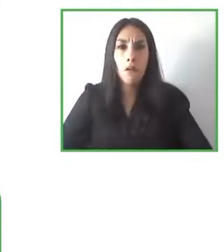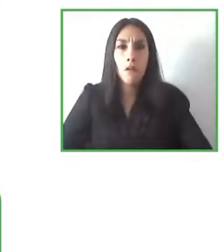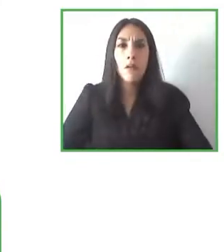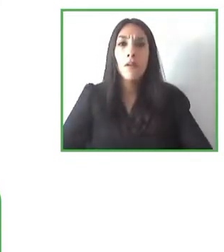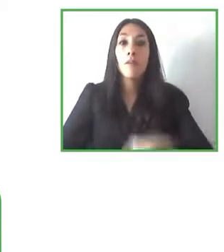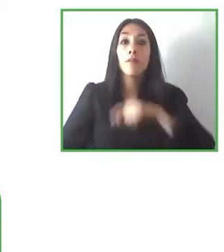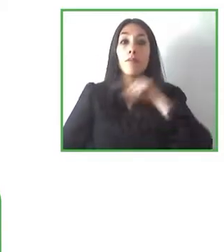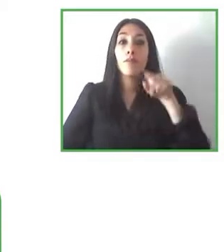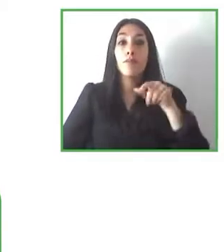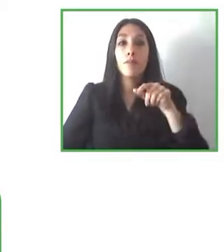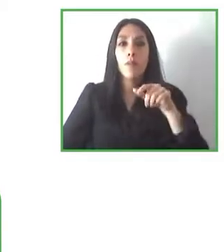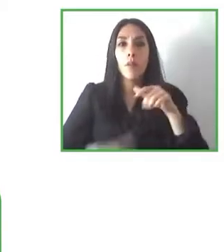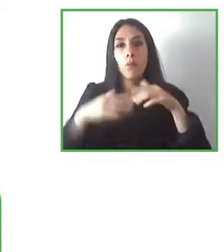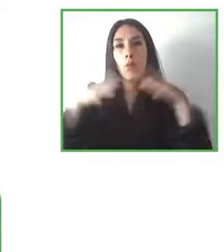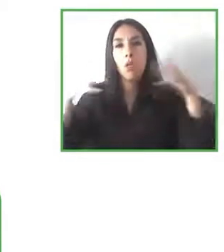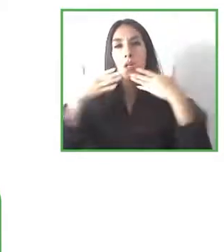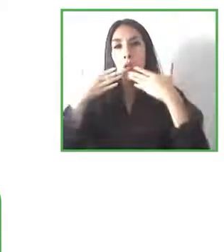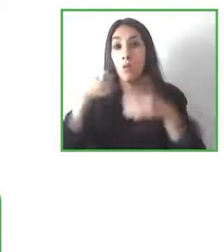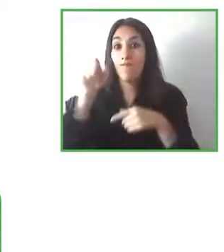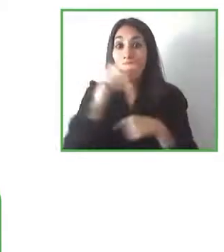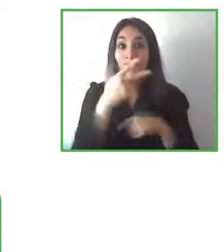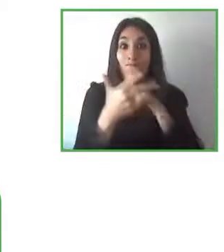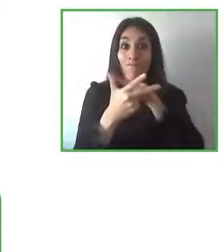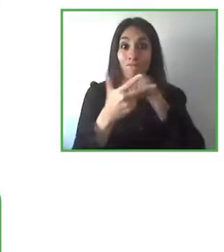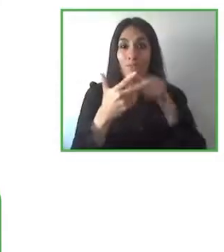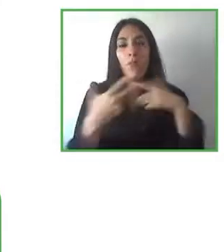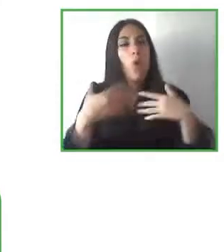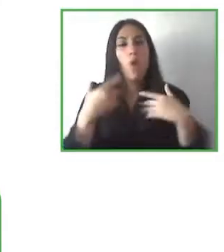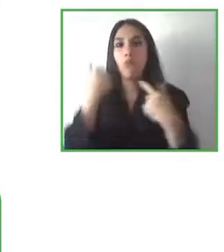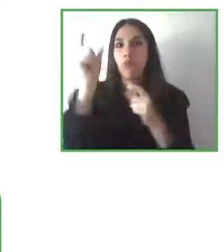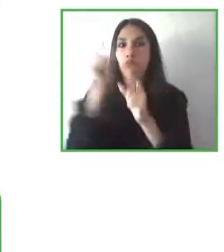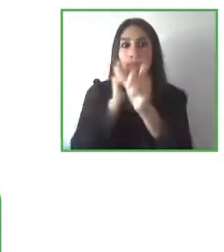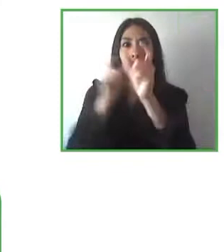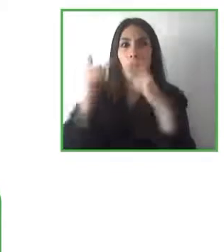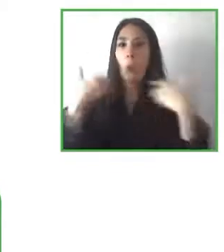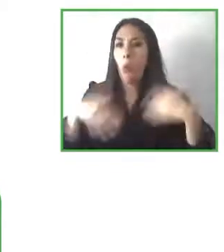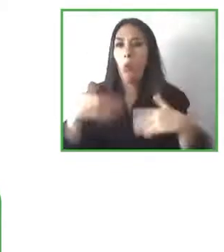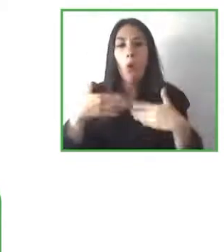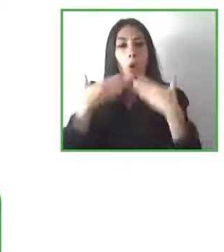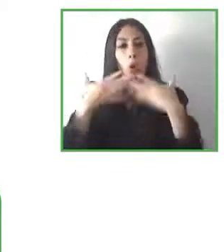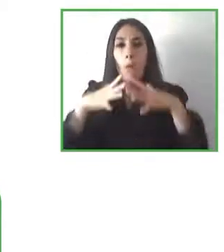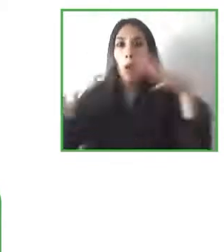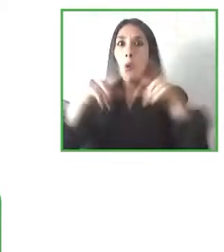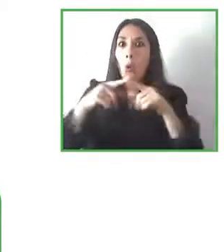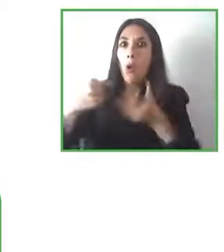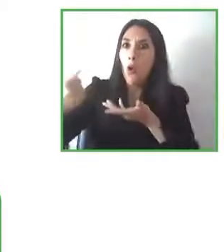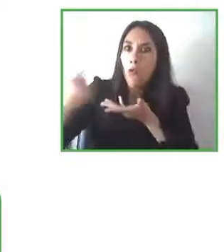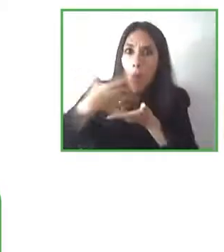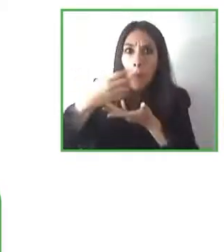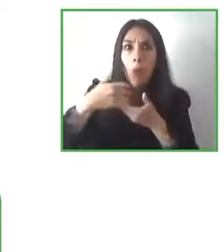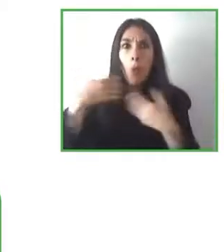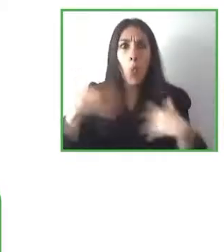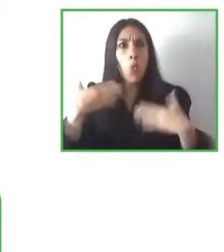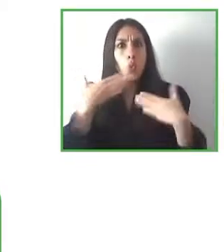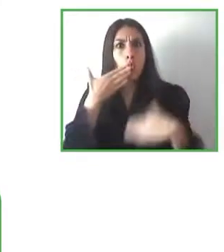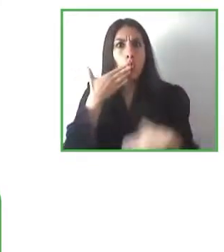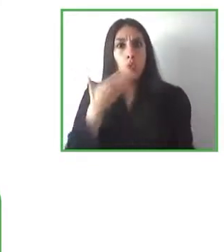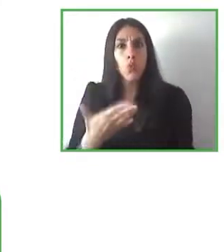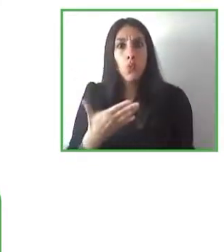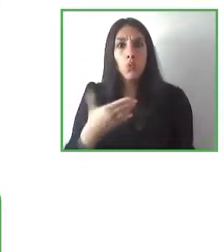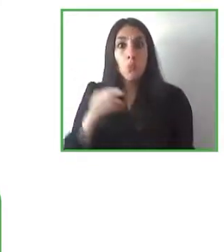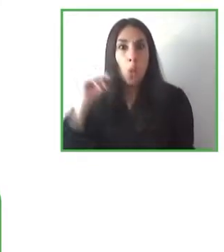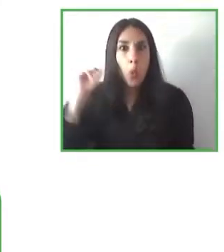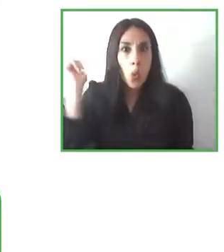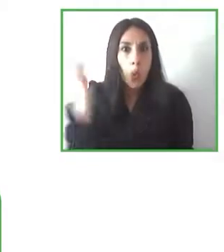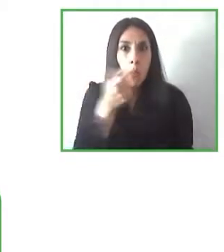que creo que arrojan muchísima información muy valiosa muy interesante para toda la audiencia y ya acercándonos al final